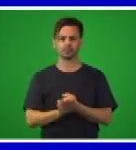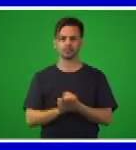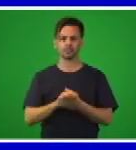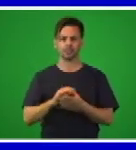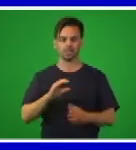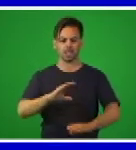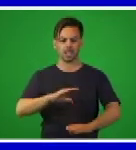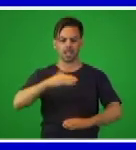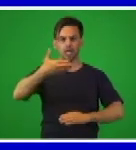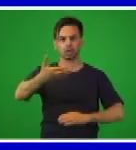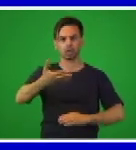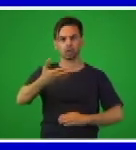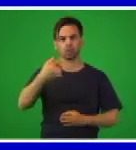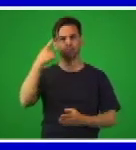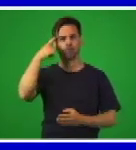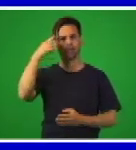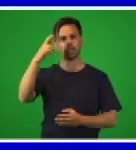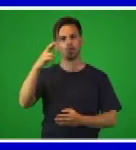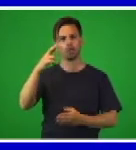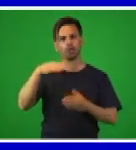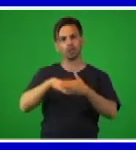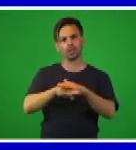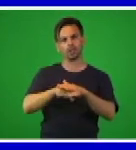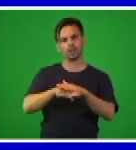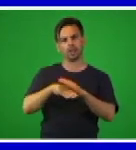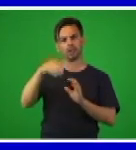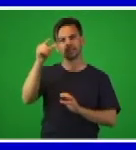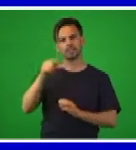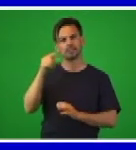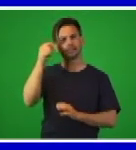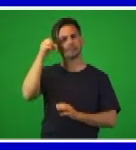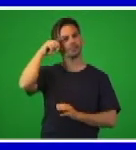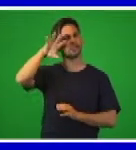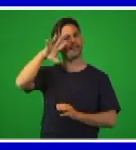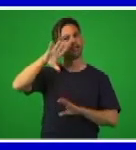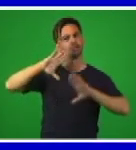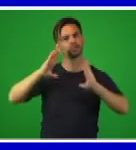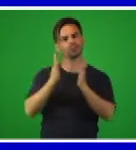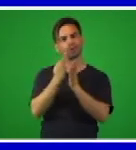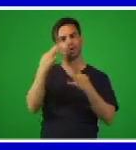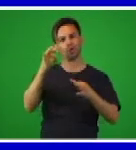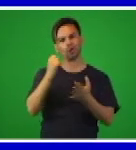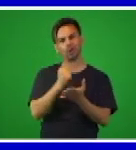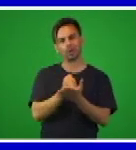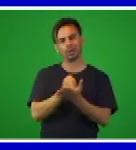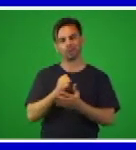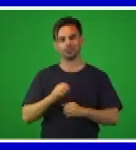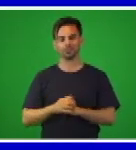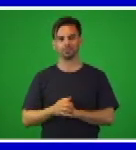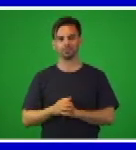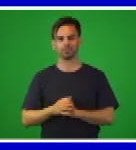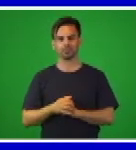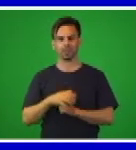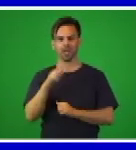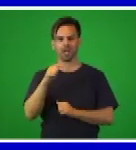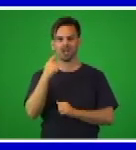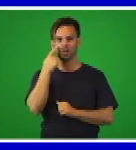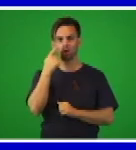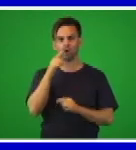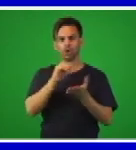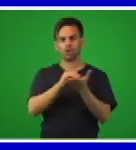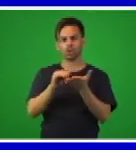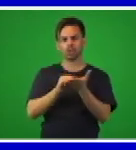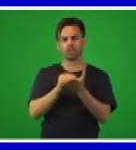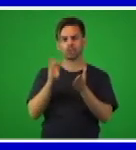los documentos. ¿Dónde aparece ahora el sujeto? En el medio. Les propongo, ustedes después independientemente,